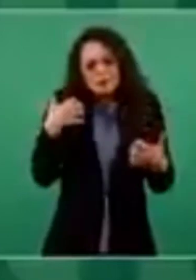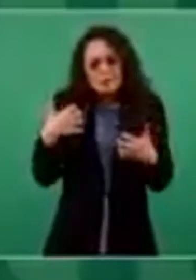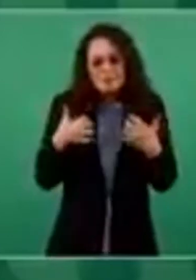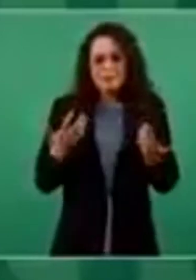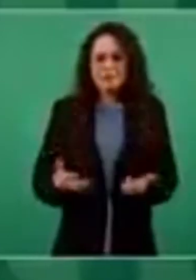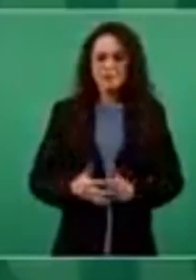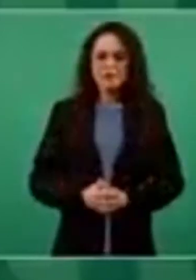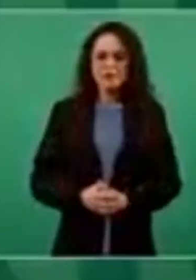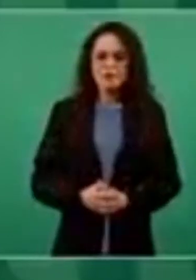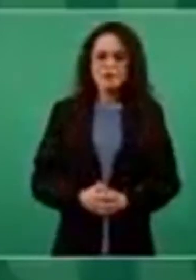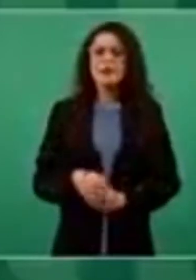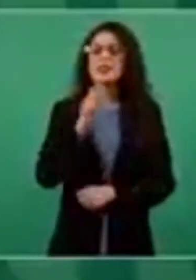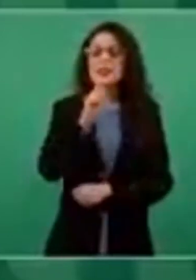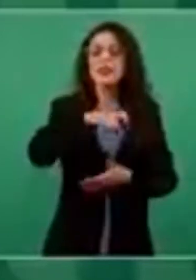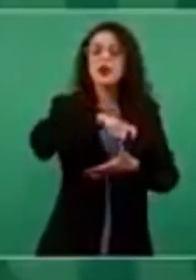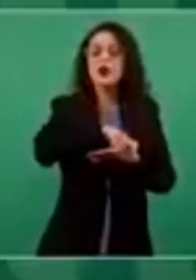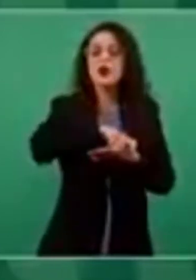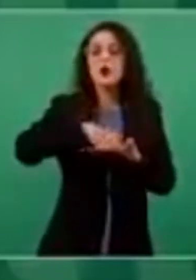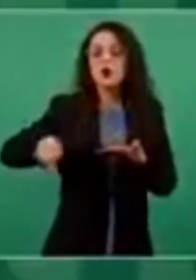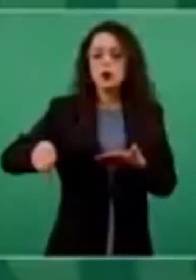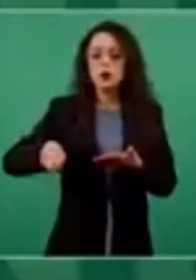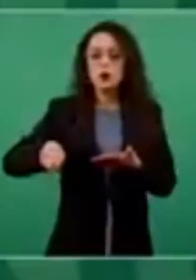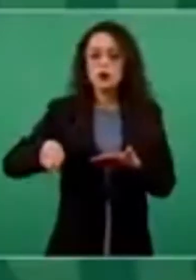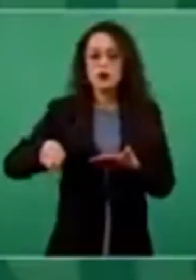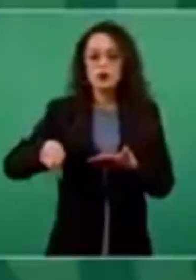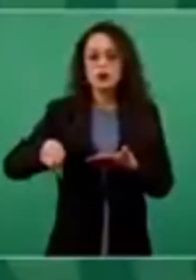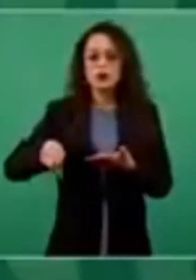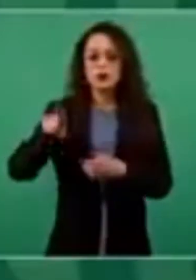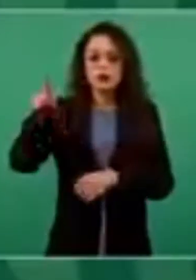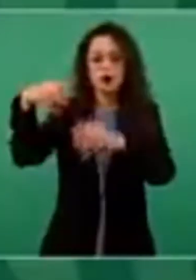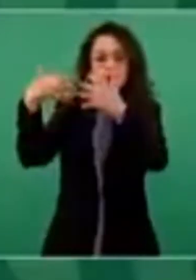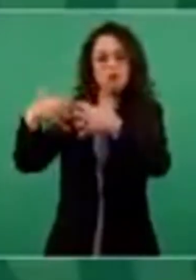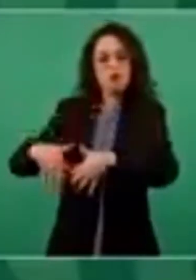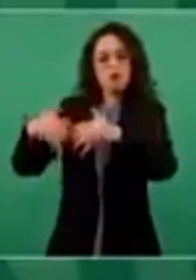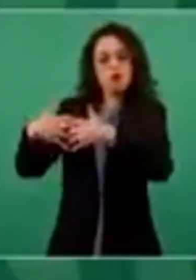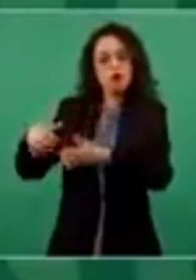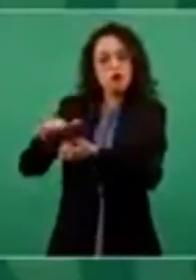la compra de la refinería.